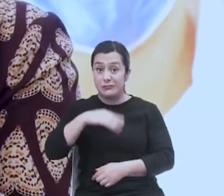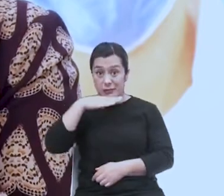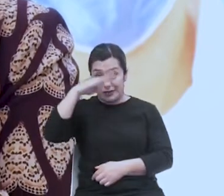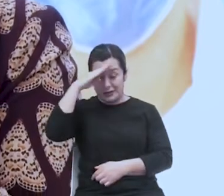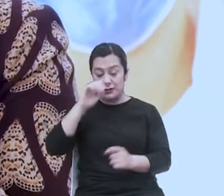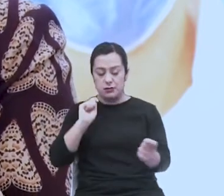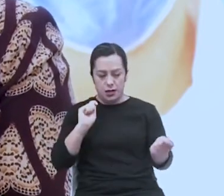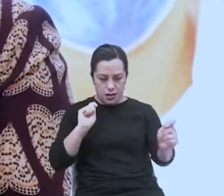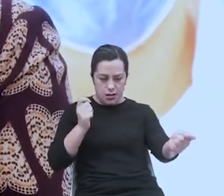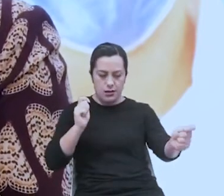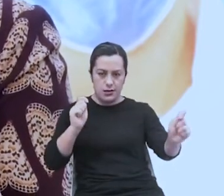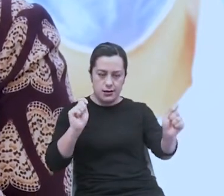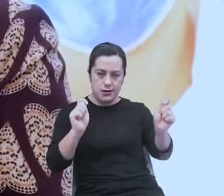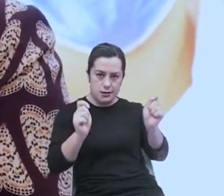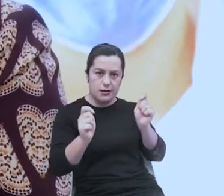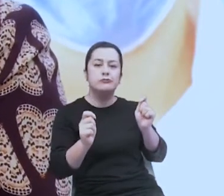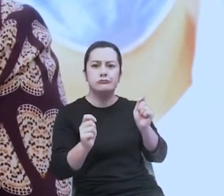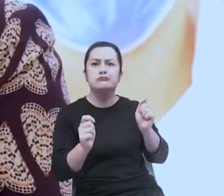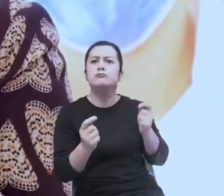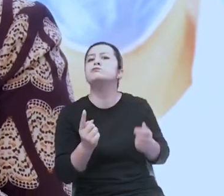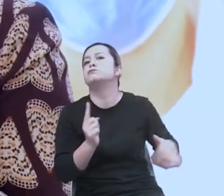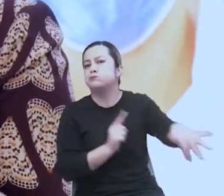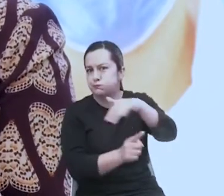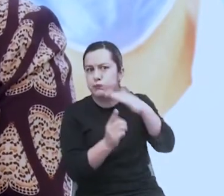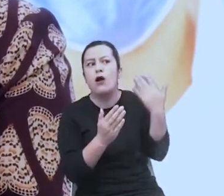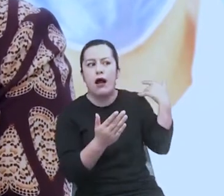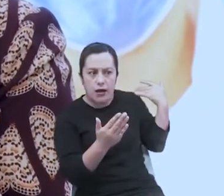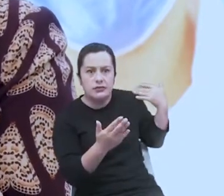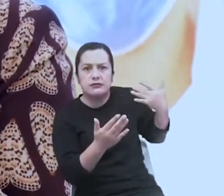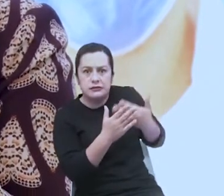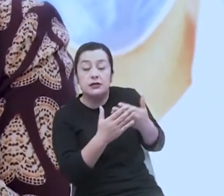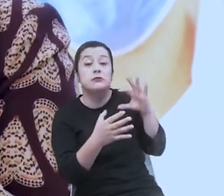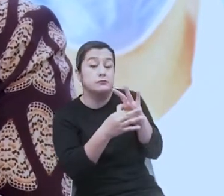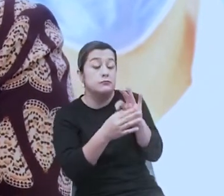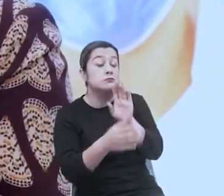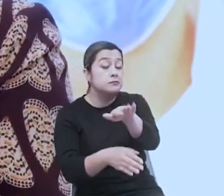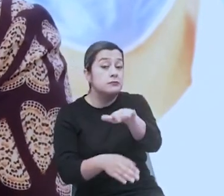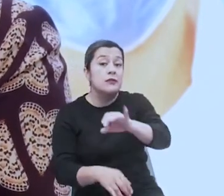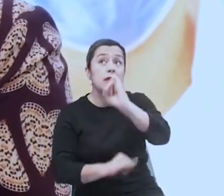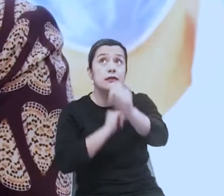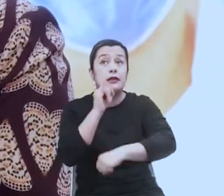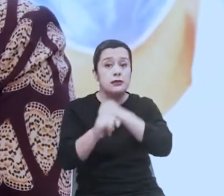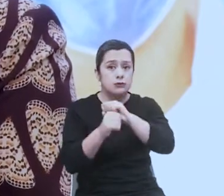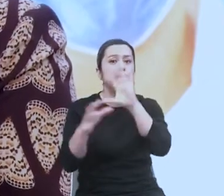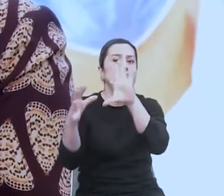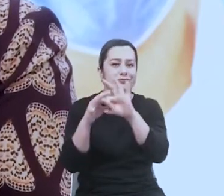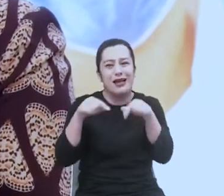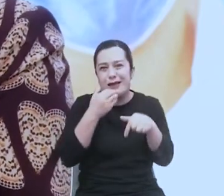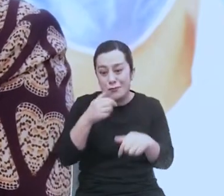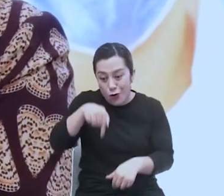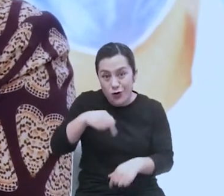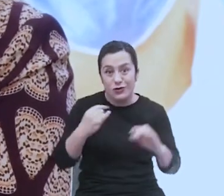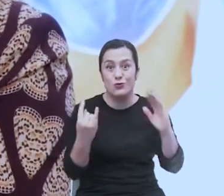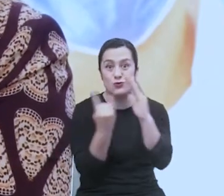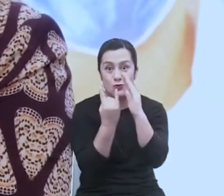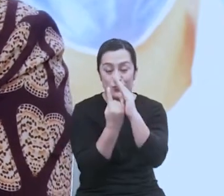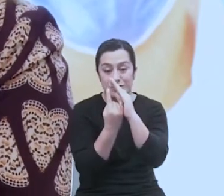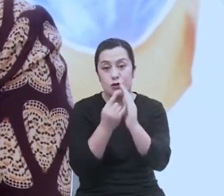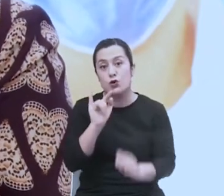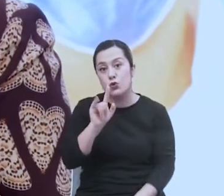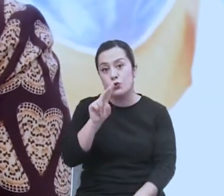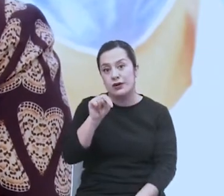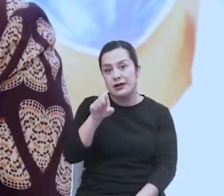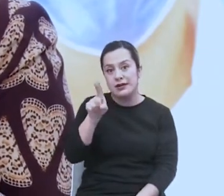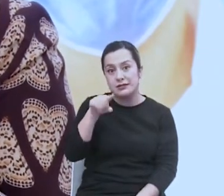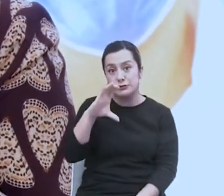contexto, y trabajando con esas alianzas internacionales, hoy nos acompañó la UNESCO, con la UNESCO venimos trabajando